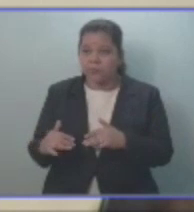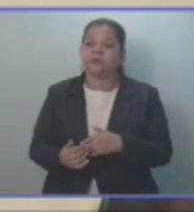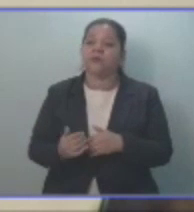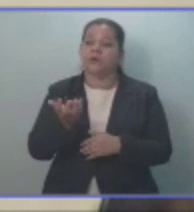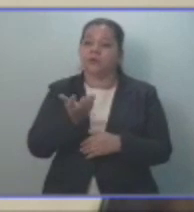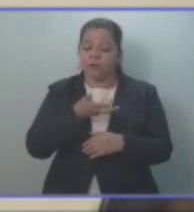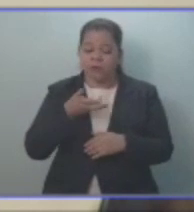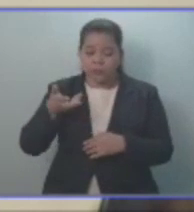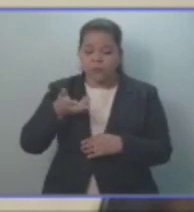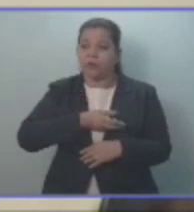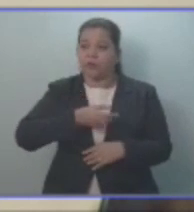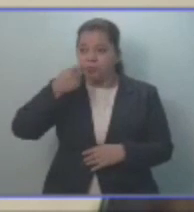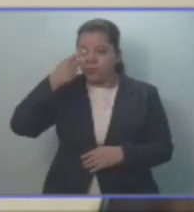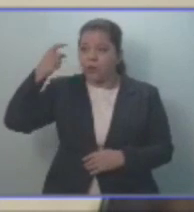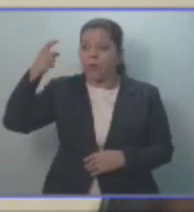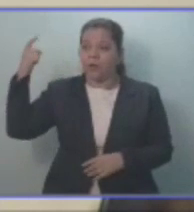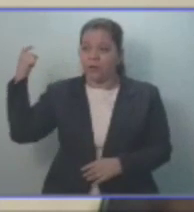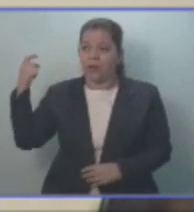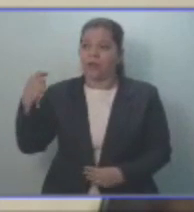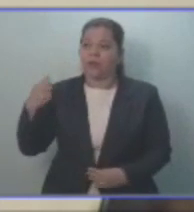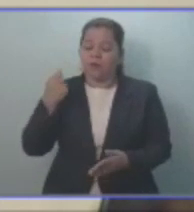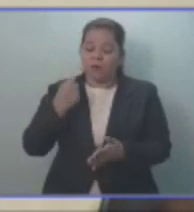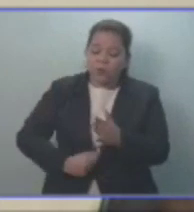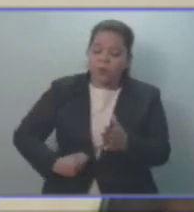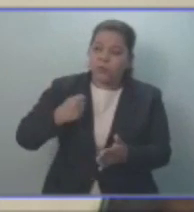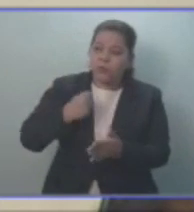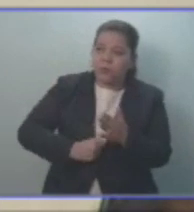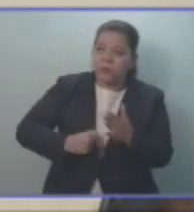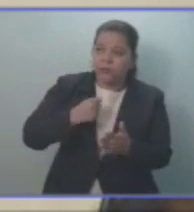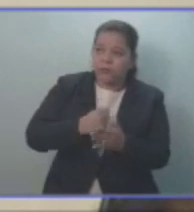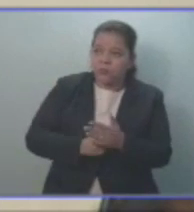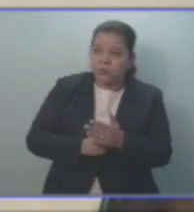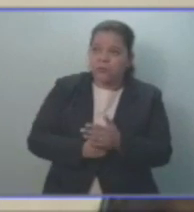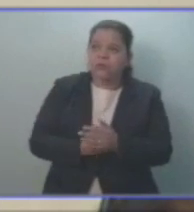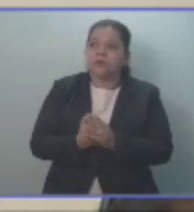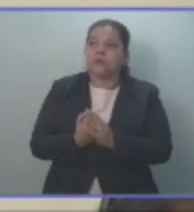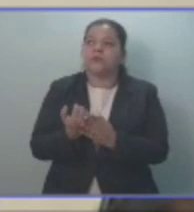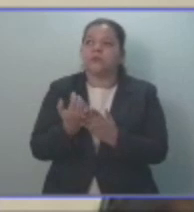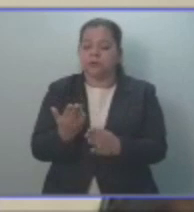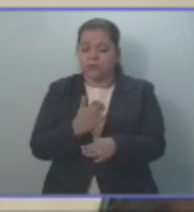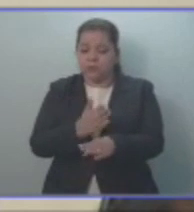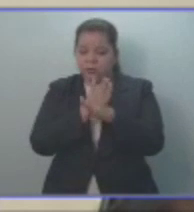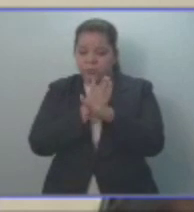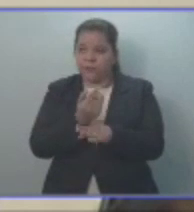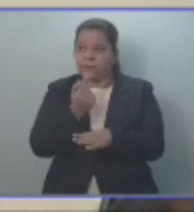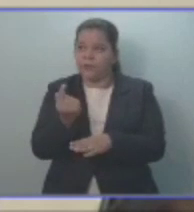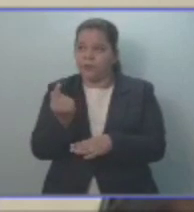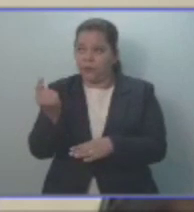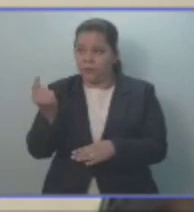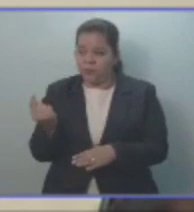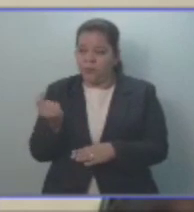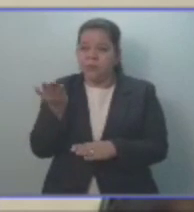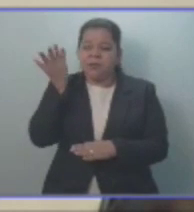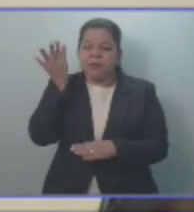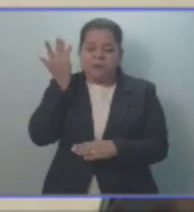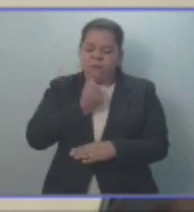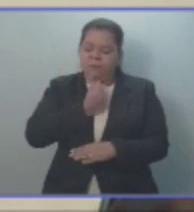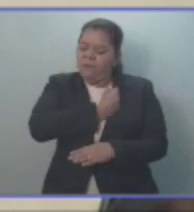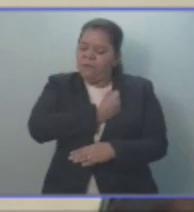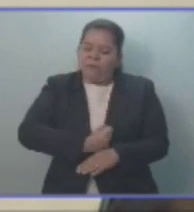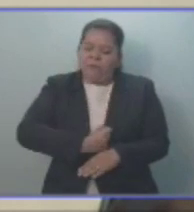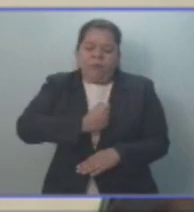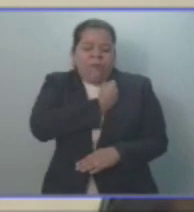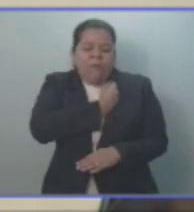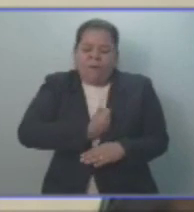recordar que la lucha de Monseñor Romero por defender a la gente que sufría de la